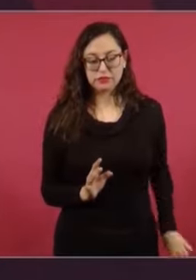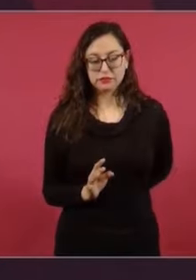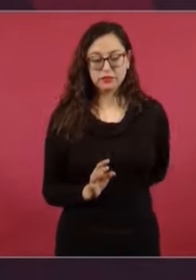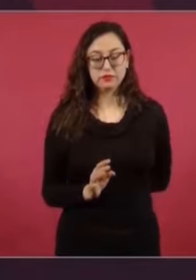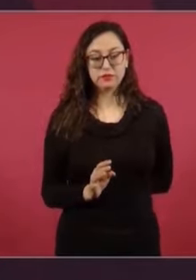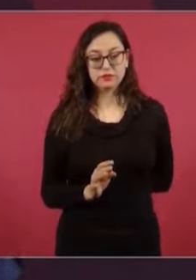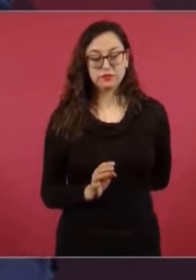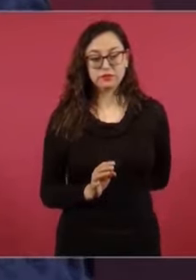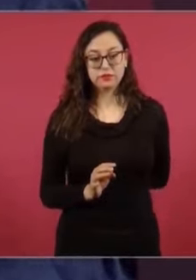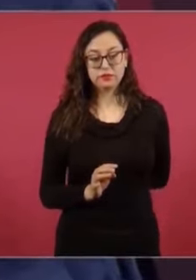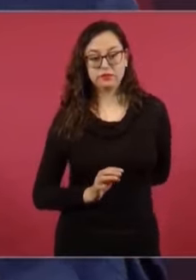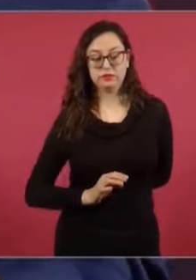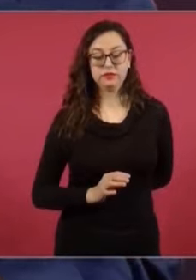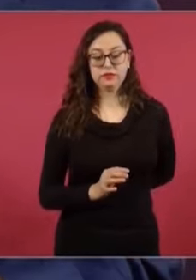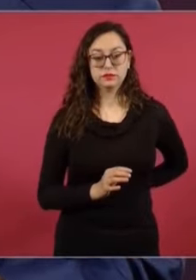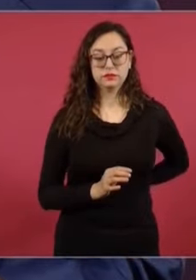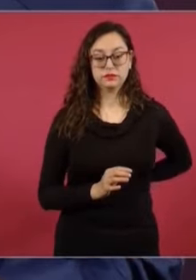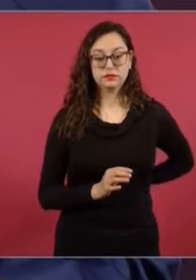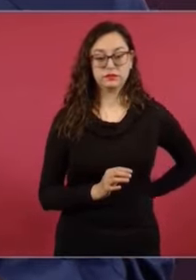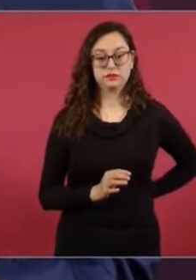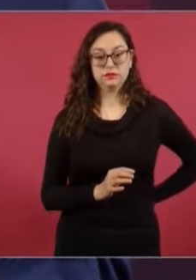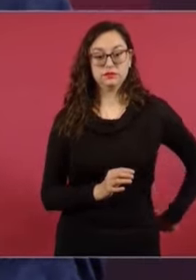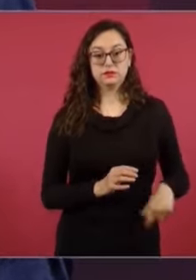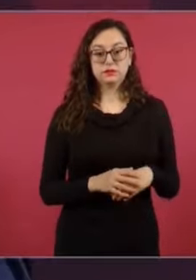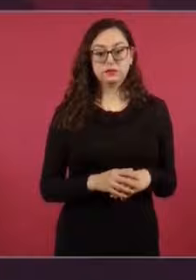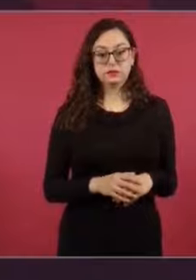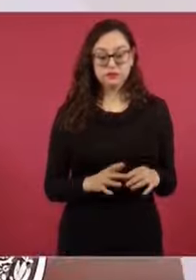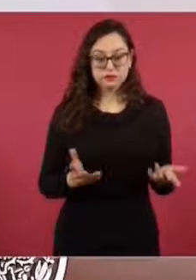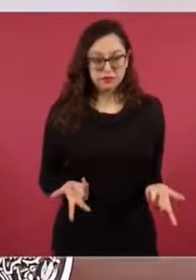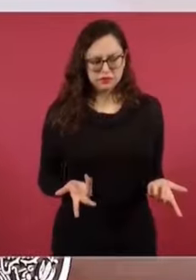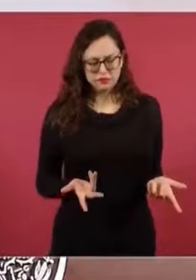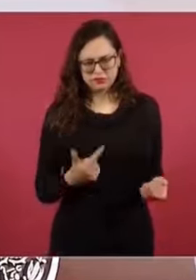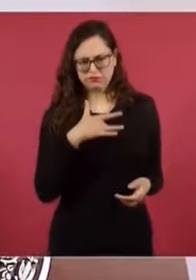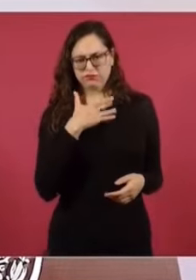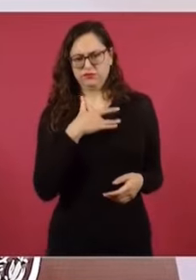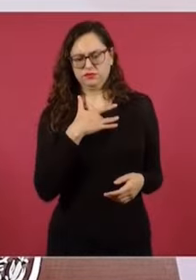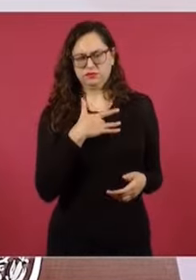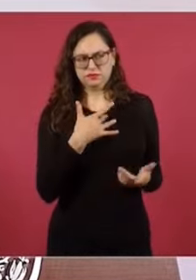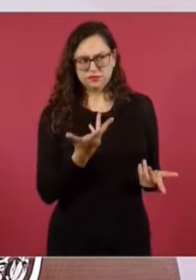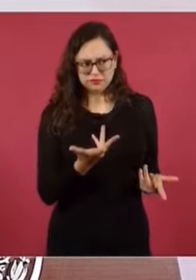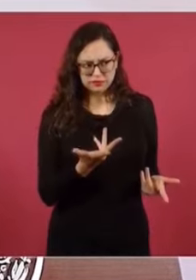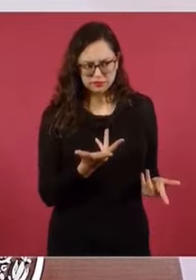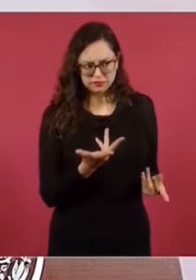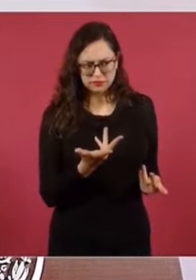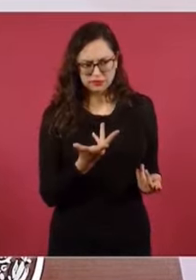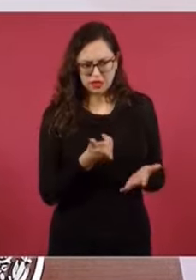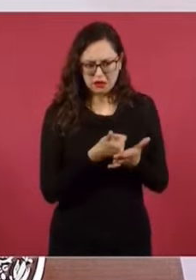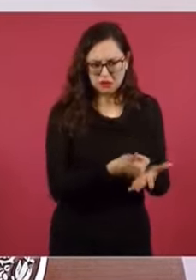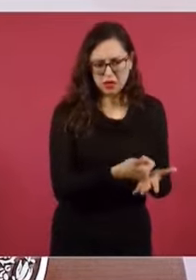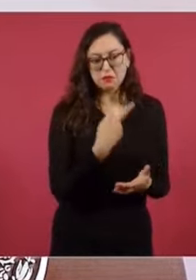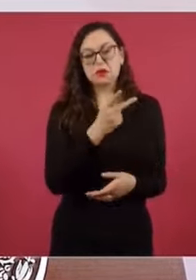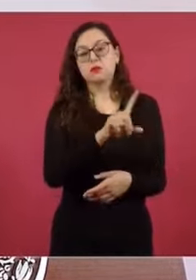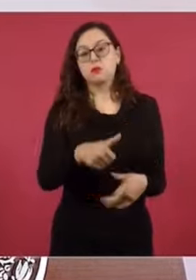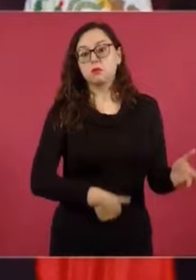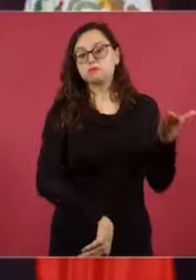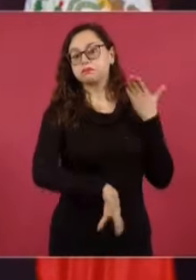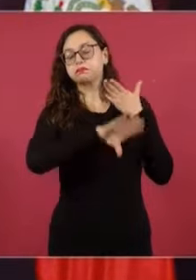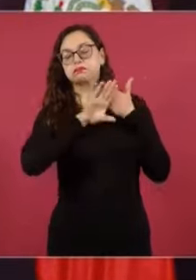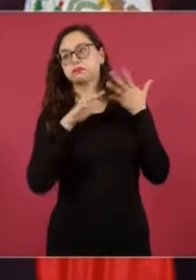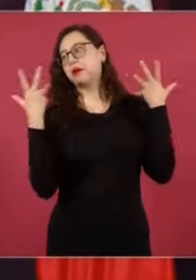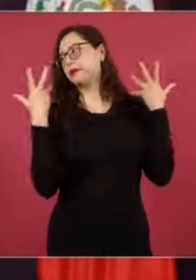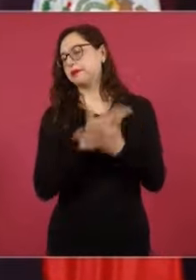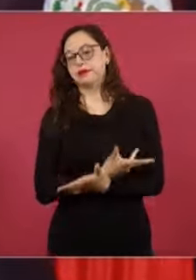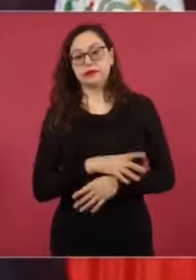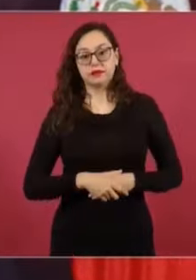De todas maneras, como dice el dicho, no las cosas buenas que parezcan malas, de todas maneras,